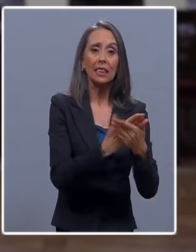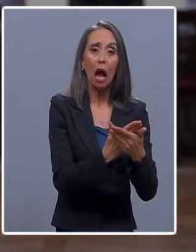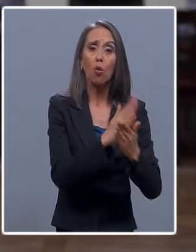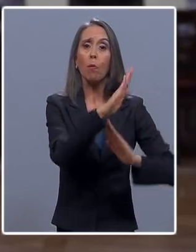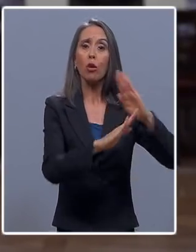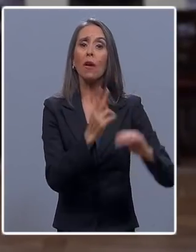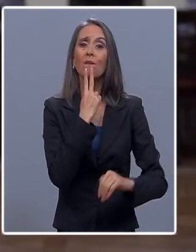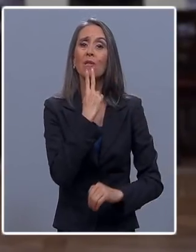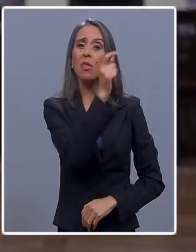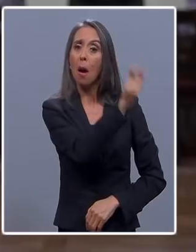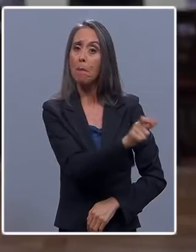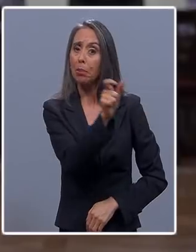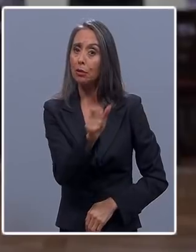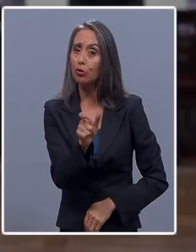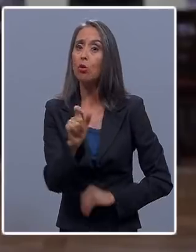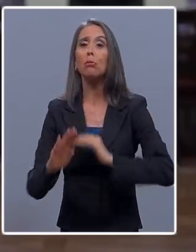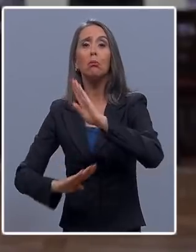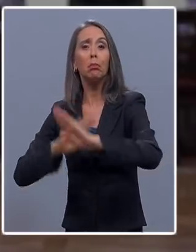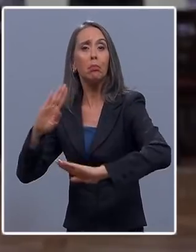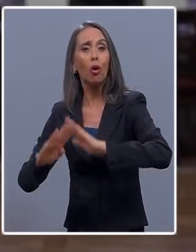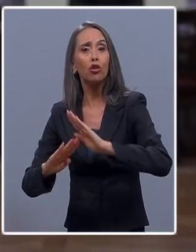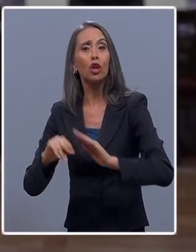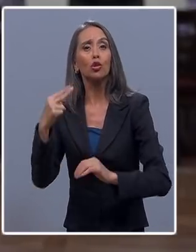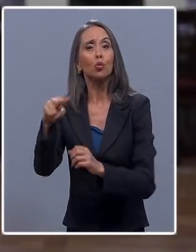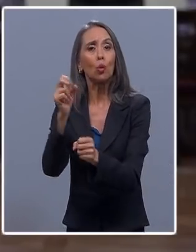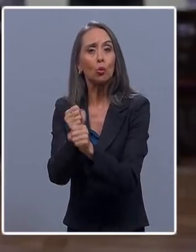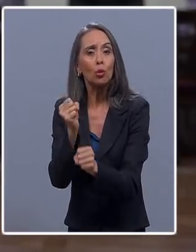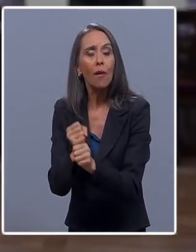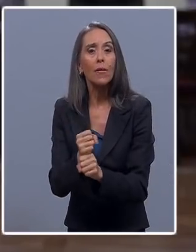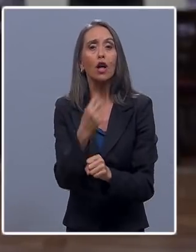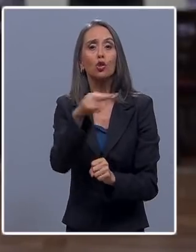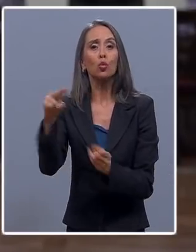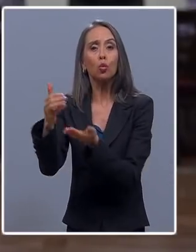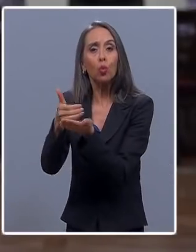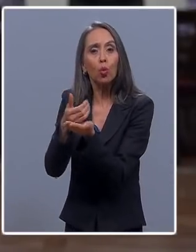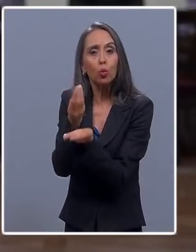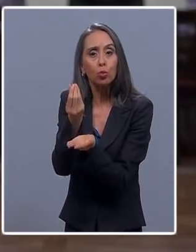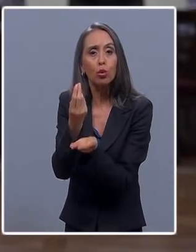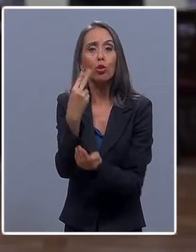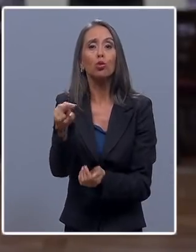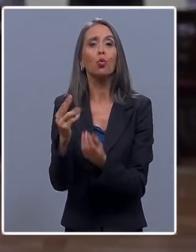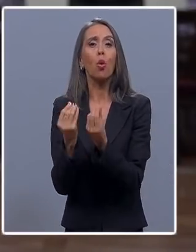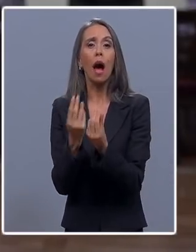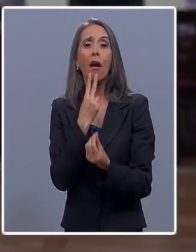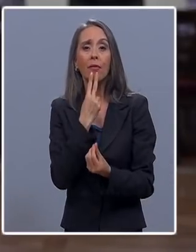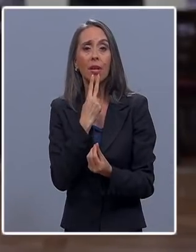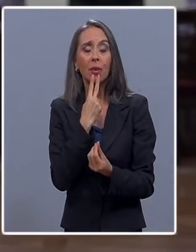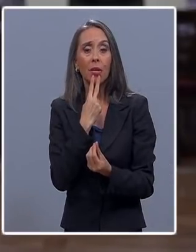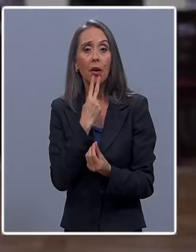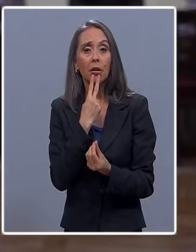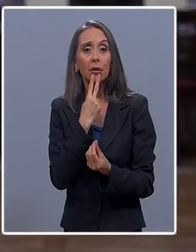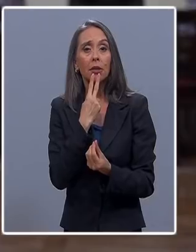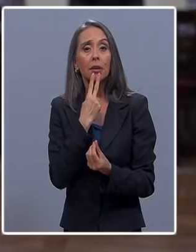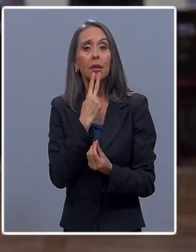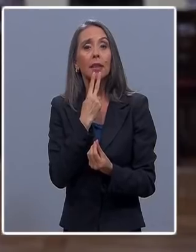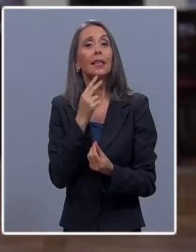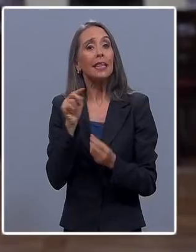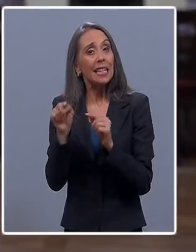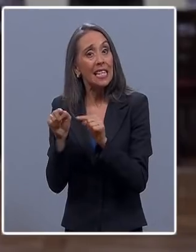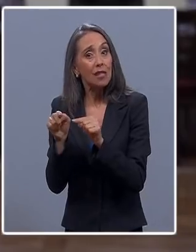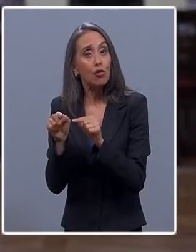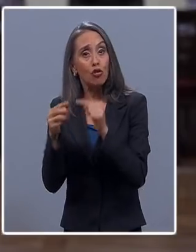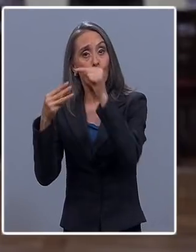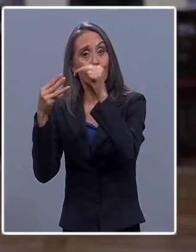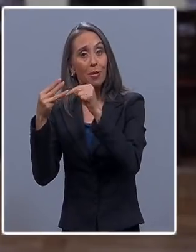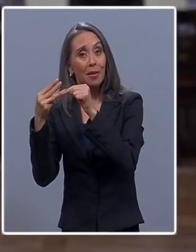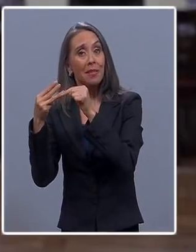de las personas y proteger sus empleos, sus ingresos, y su calidad de vida pues estos últimos también